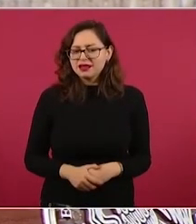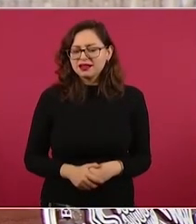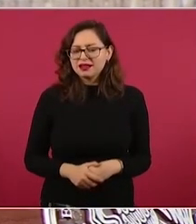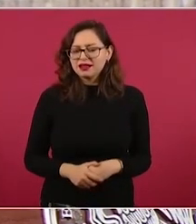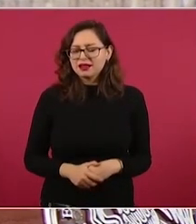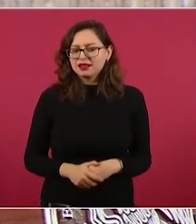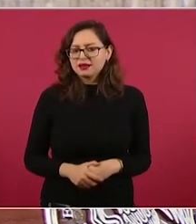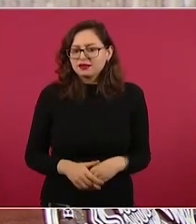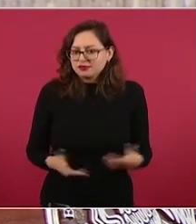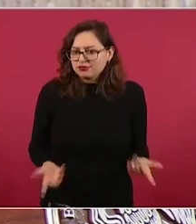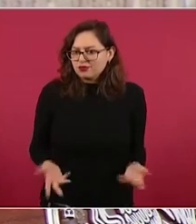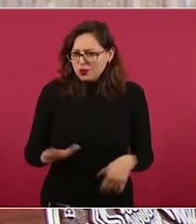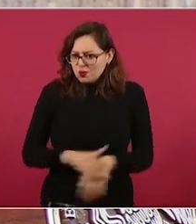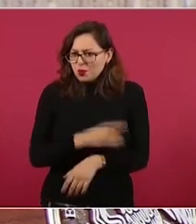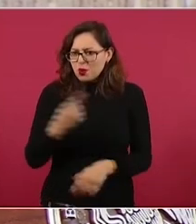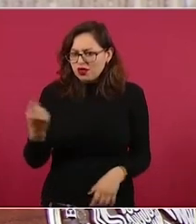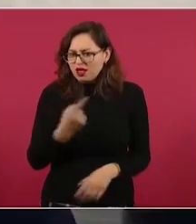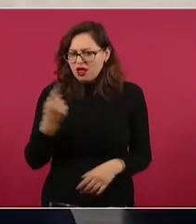¿por qué?